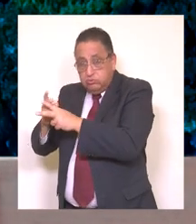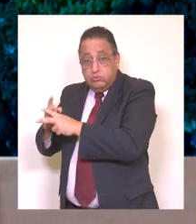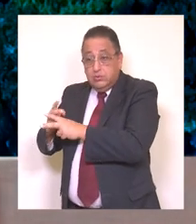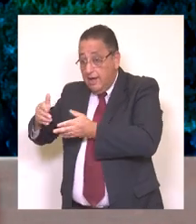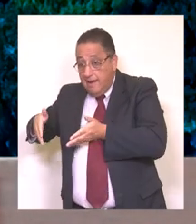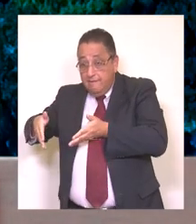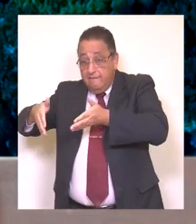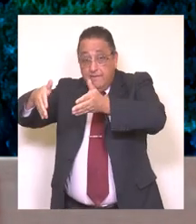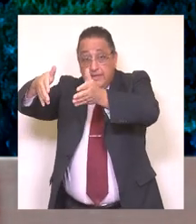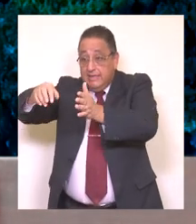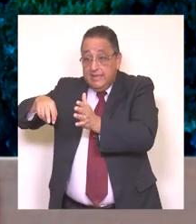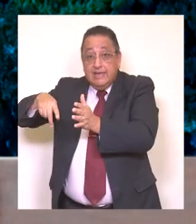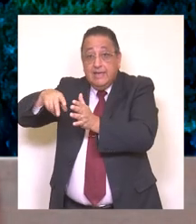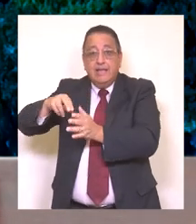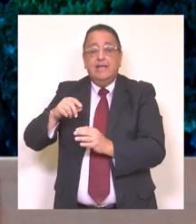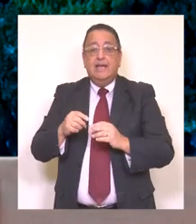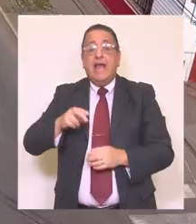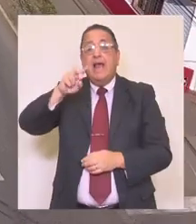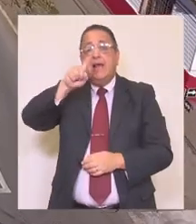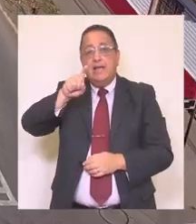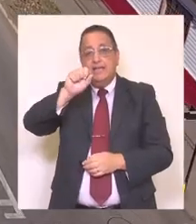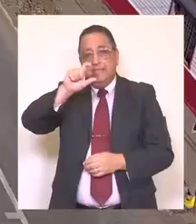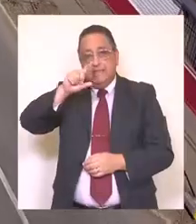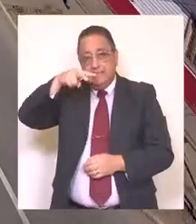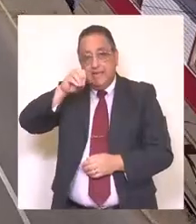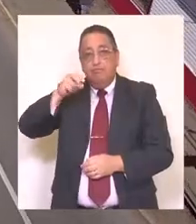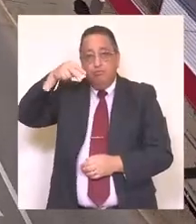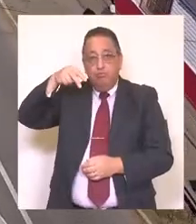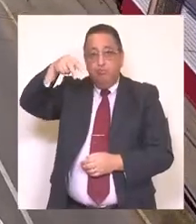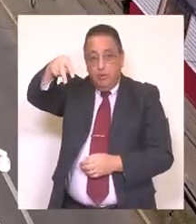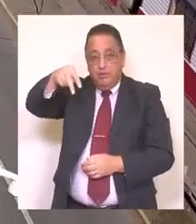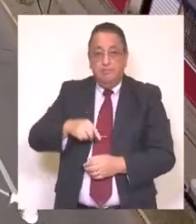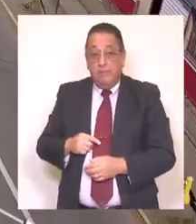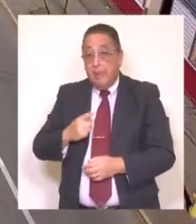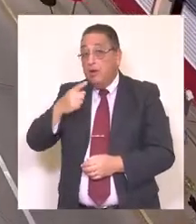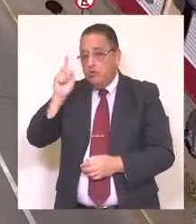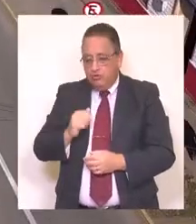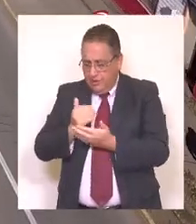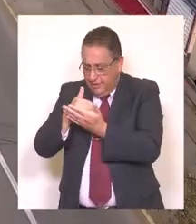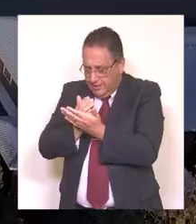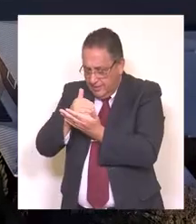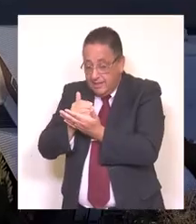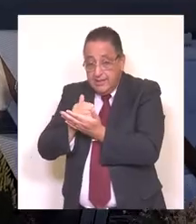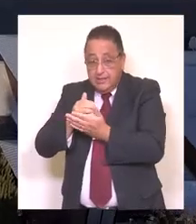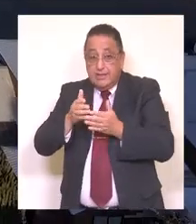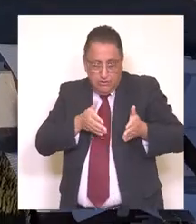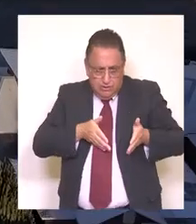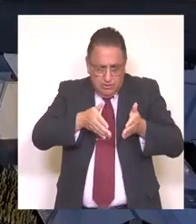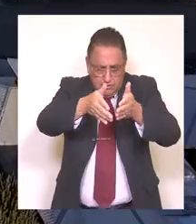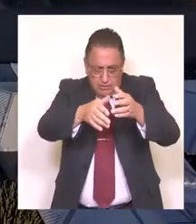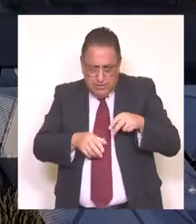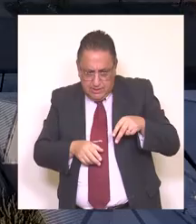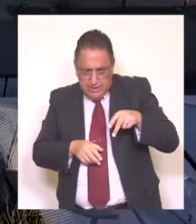proyecto Construcción y Reposición de Bereas en Calle Salvo, Sector Norte. Otro proyecto que se encuentra en la